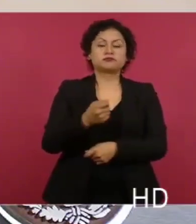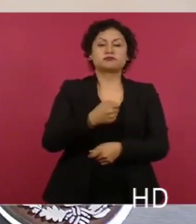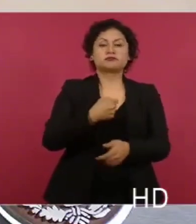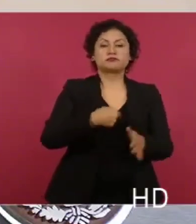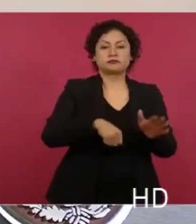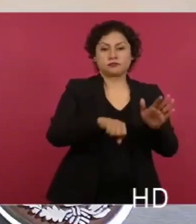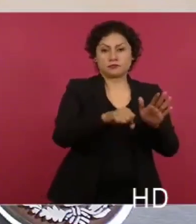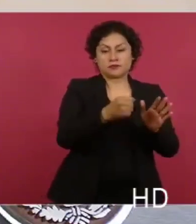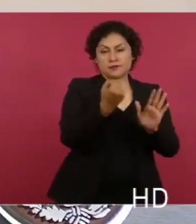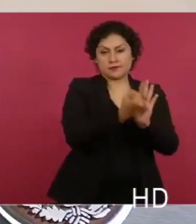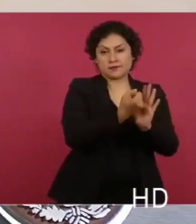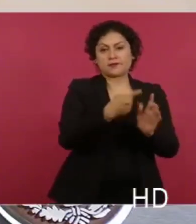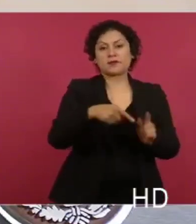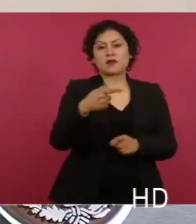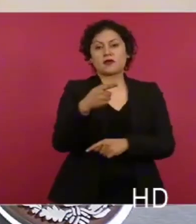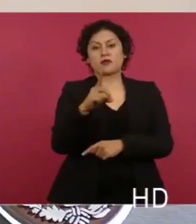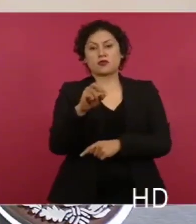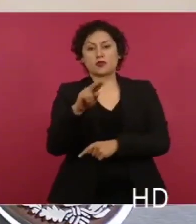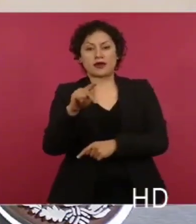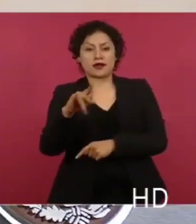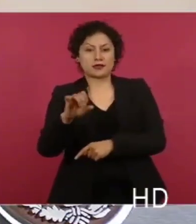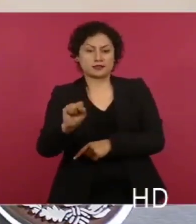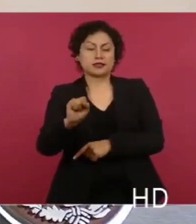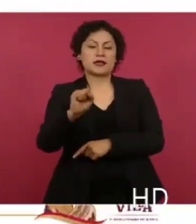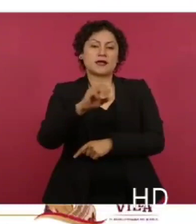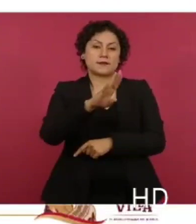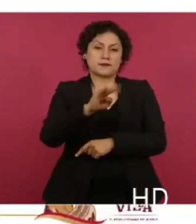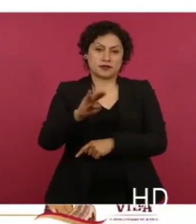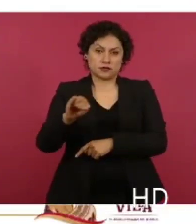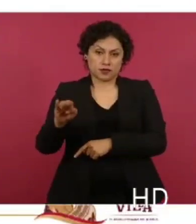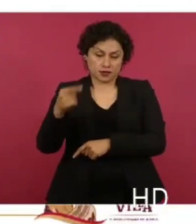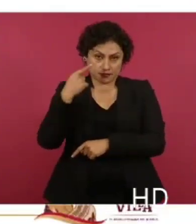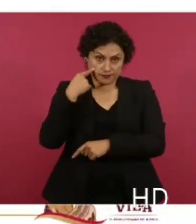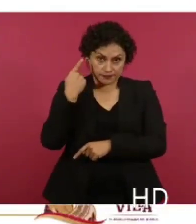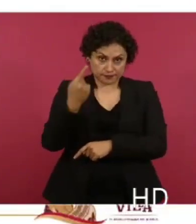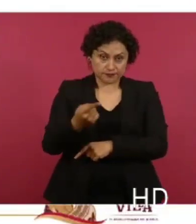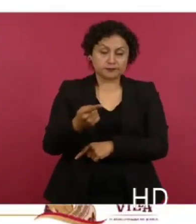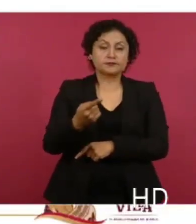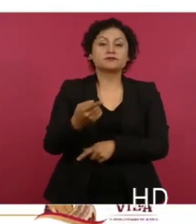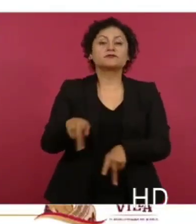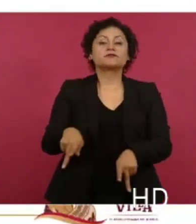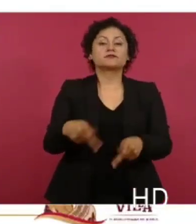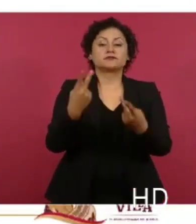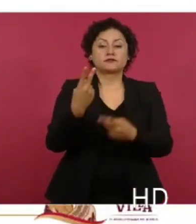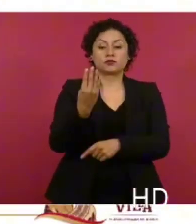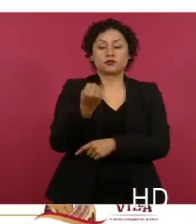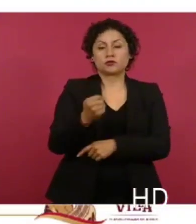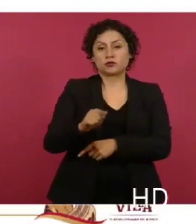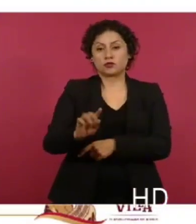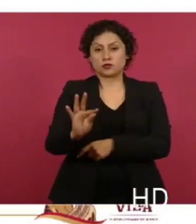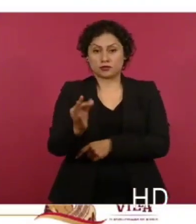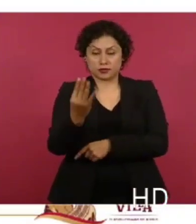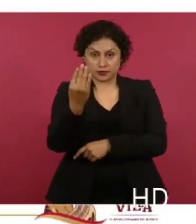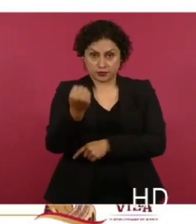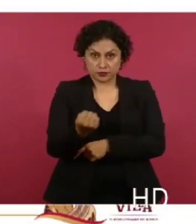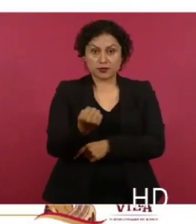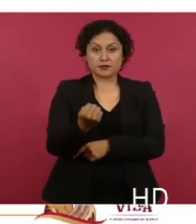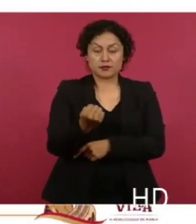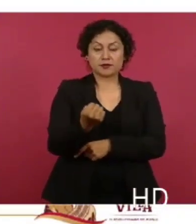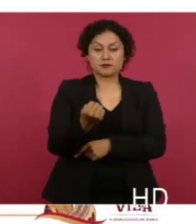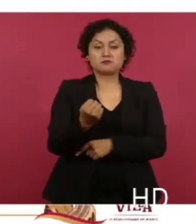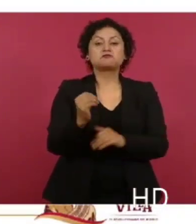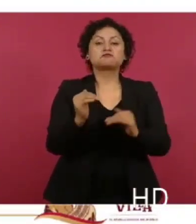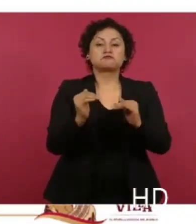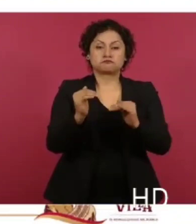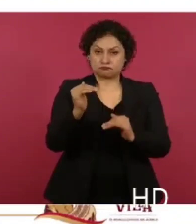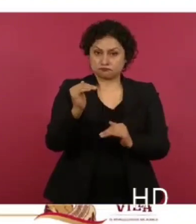la Piedad, Michoacán, tuvo un precio promedio, por ejemplo, de nueve pesos con 49 centavos por litro, situándose por